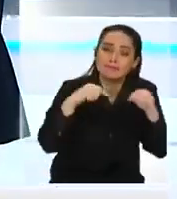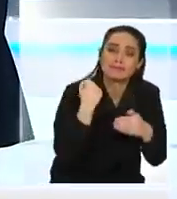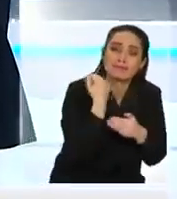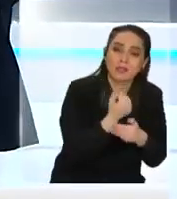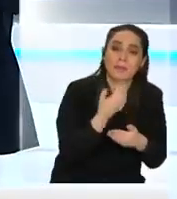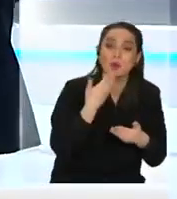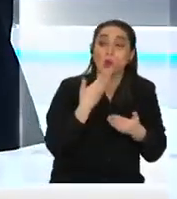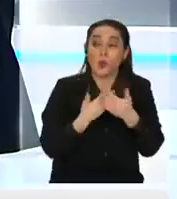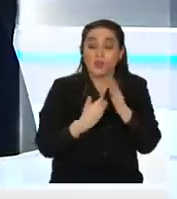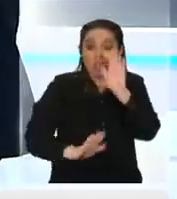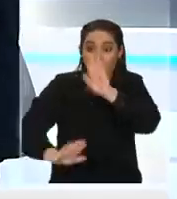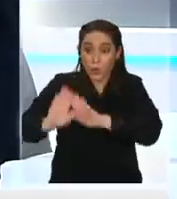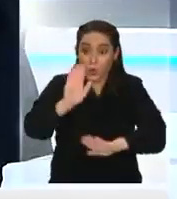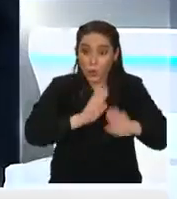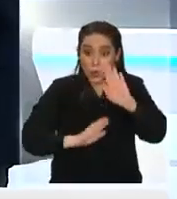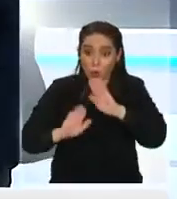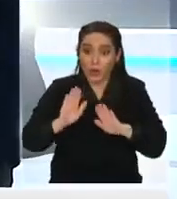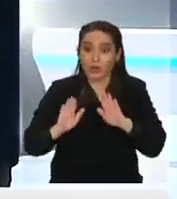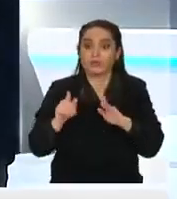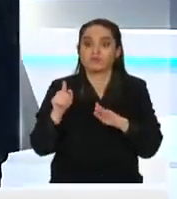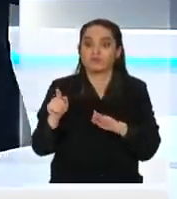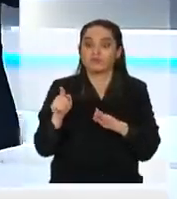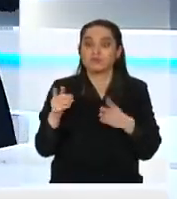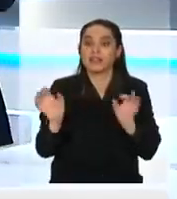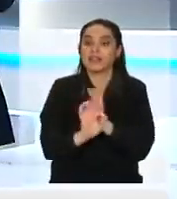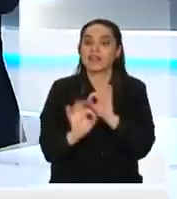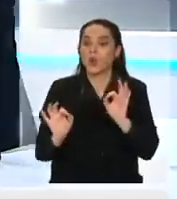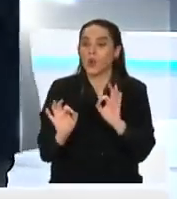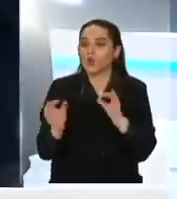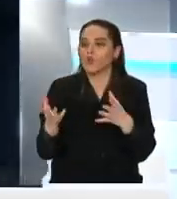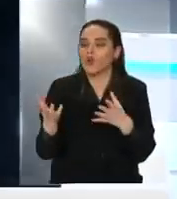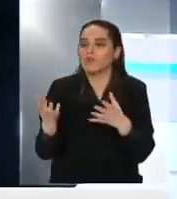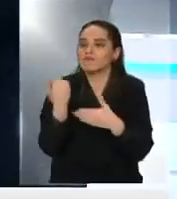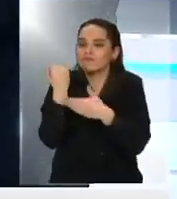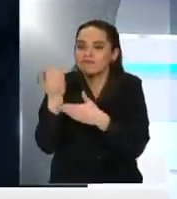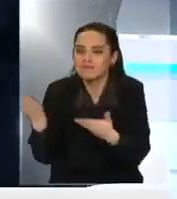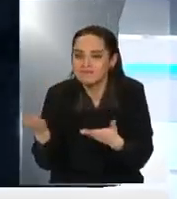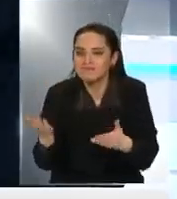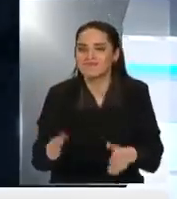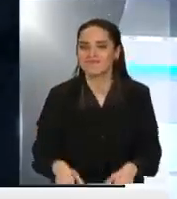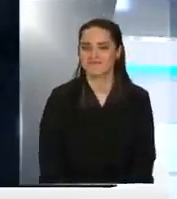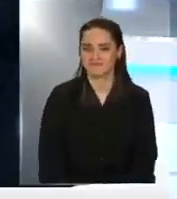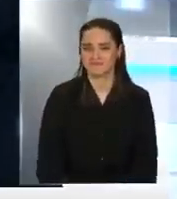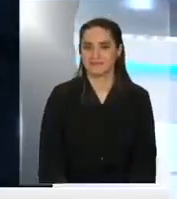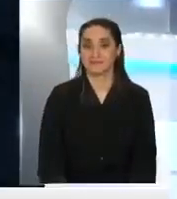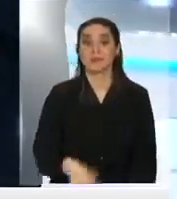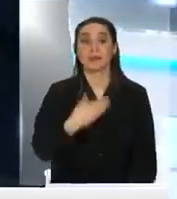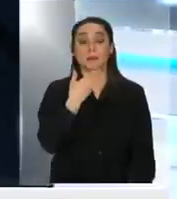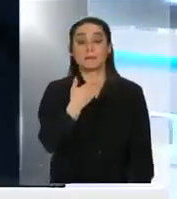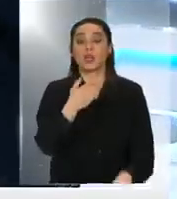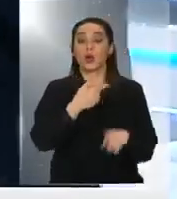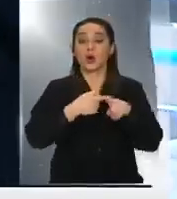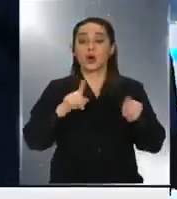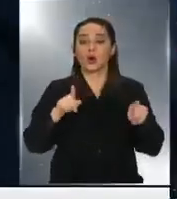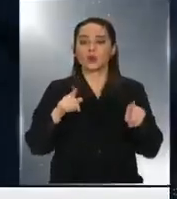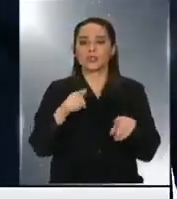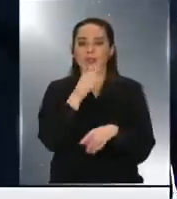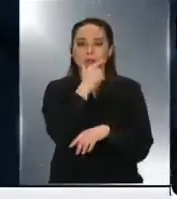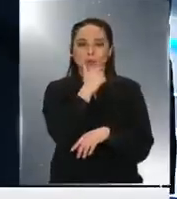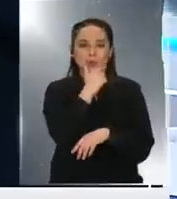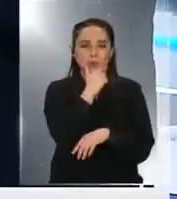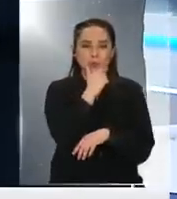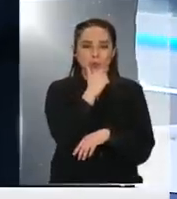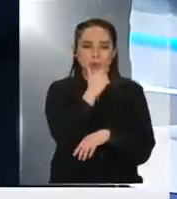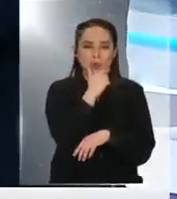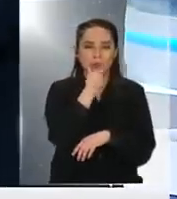cuidarlos, a responder como ellos responden, importancia del arte, la cultura. Mira, hay otro que acá que me parece que es media sospechosa.